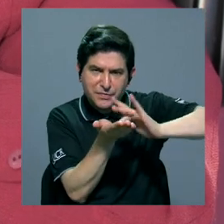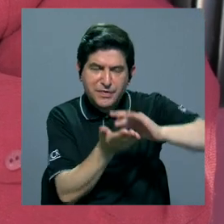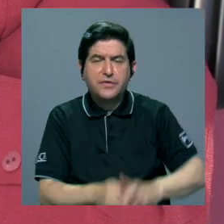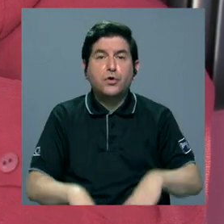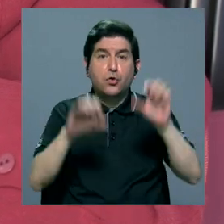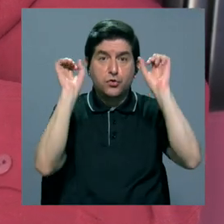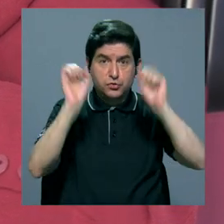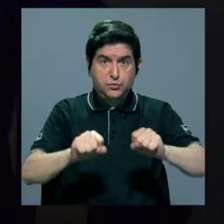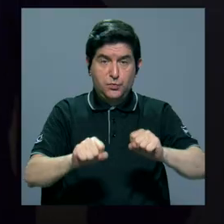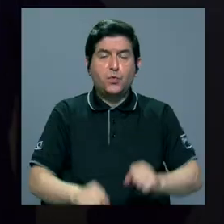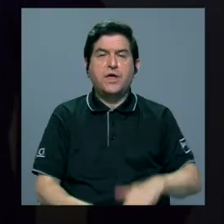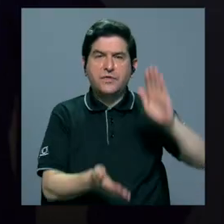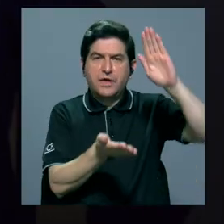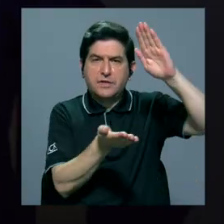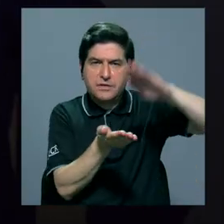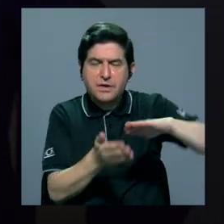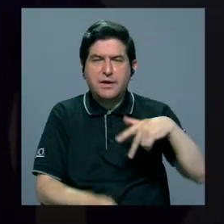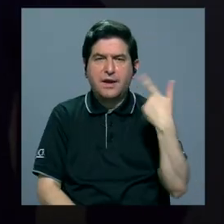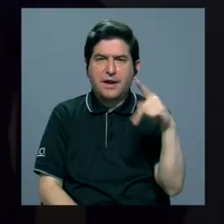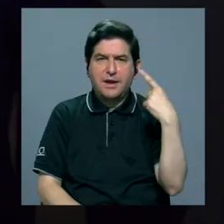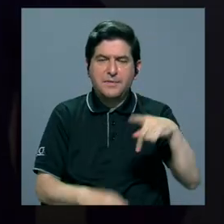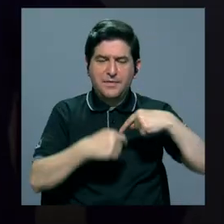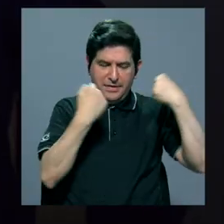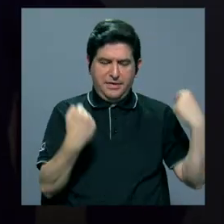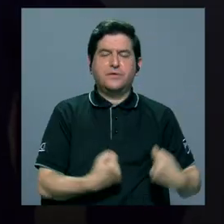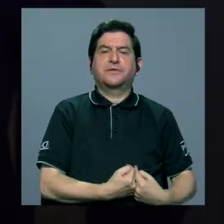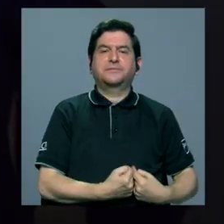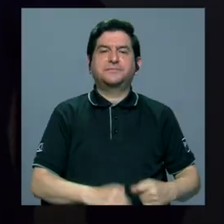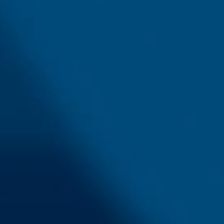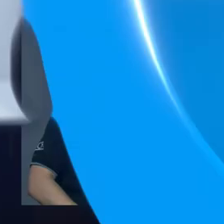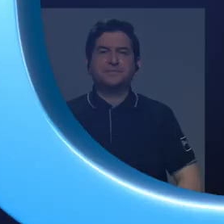pueden hacer que se reduzca el riesgo cardiovascular.